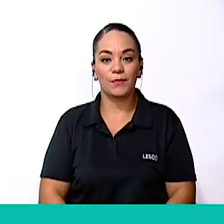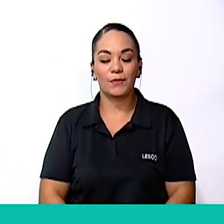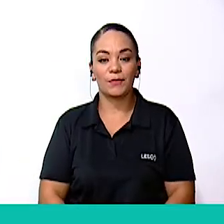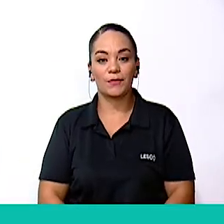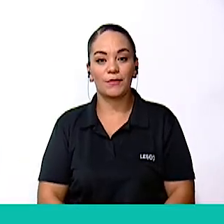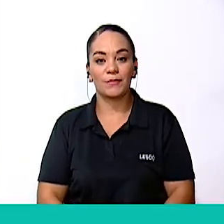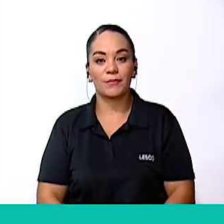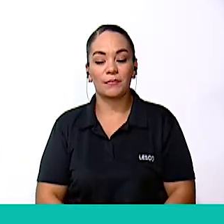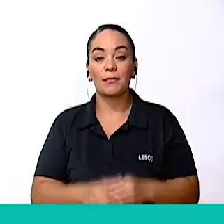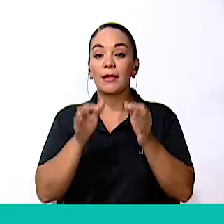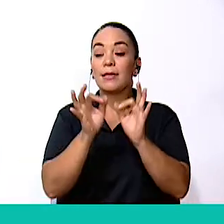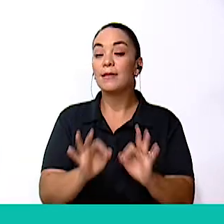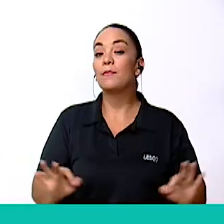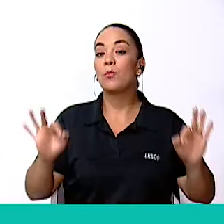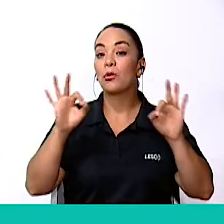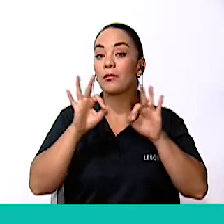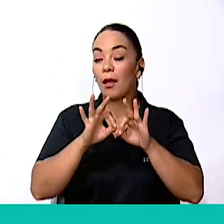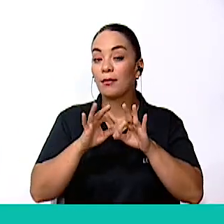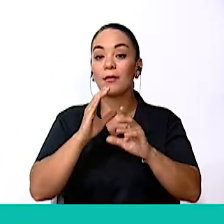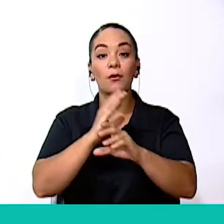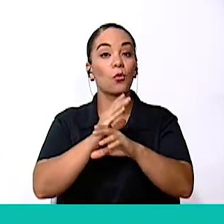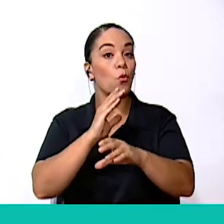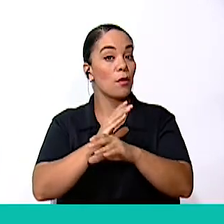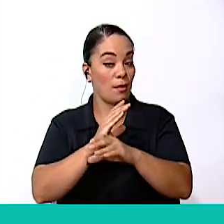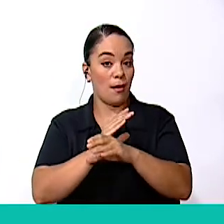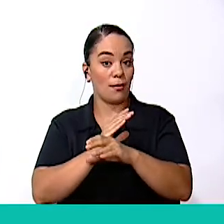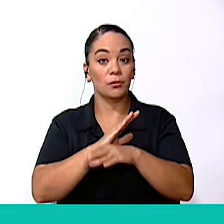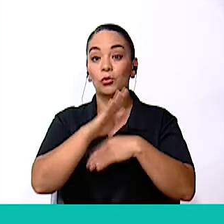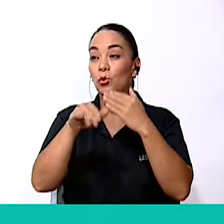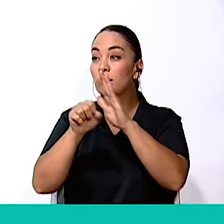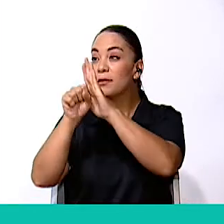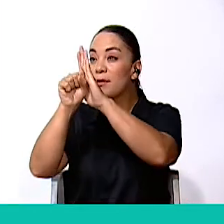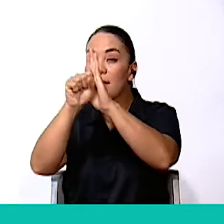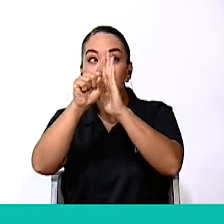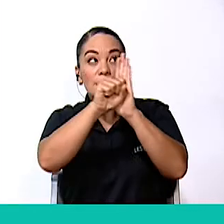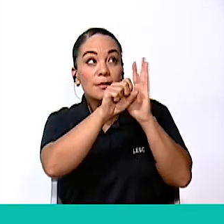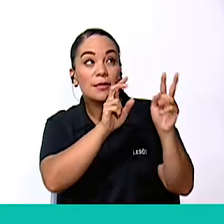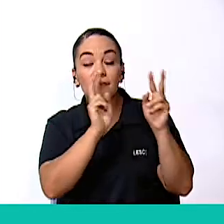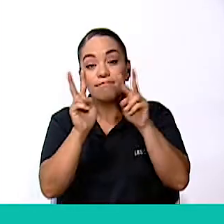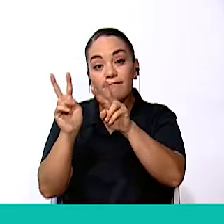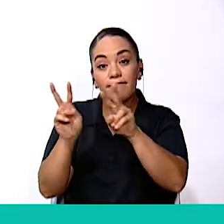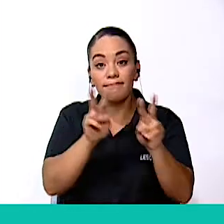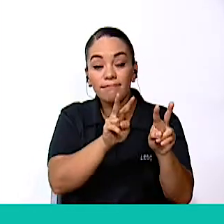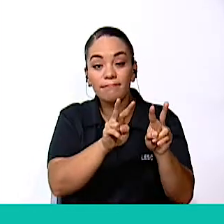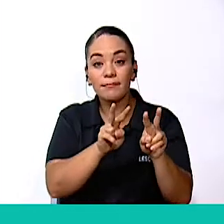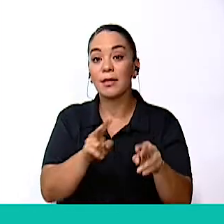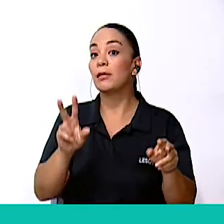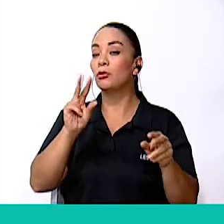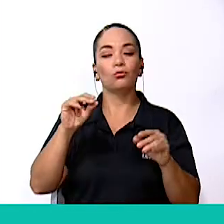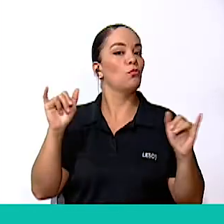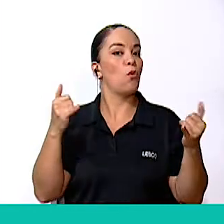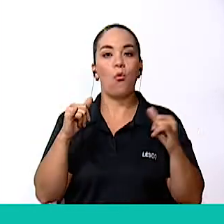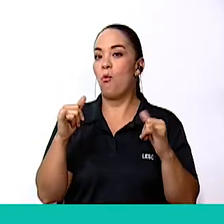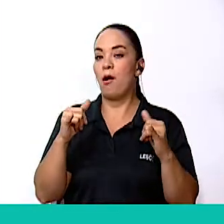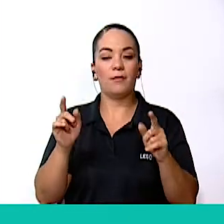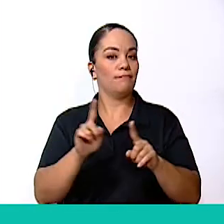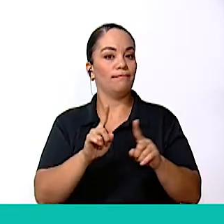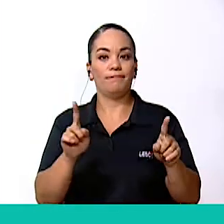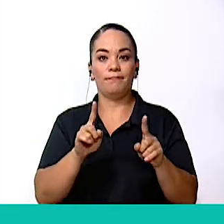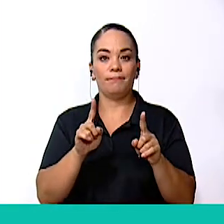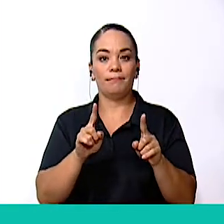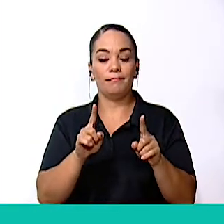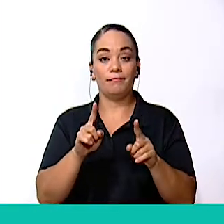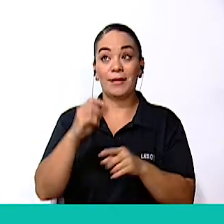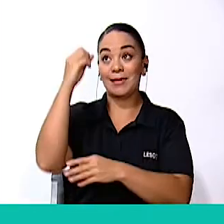Es muy importante cuidar todas las señales de tránsito Y además no jugar con los botones